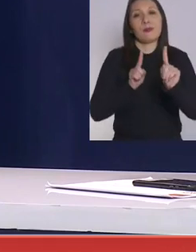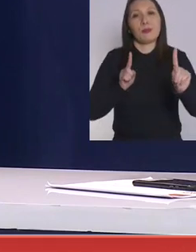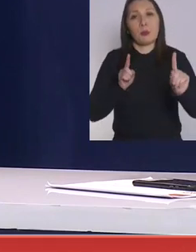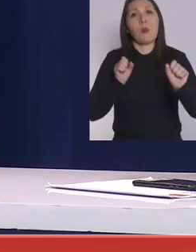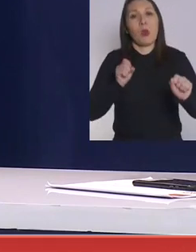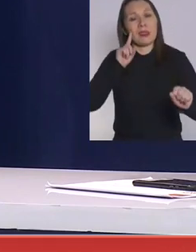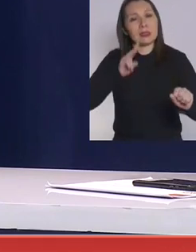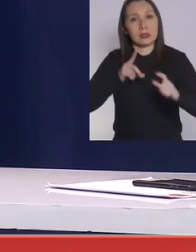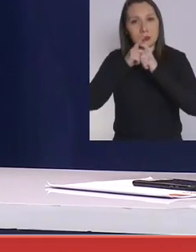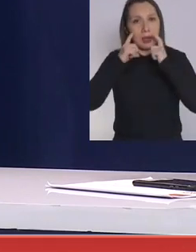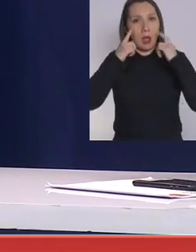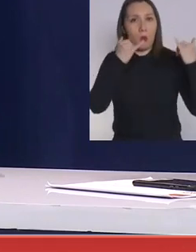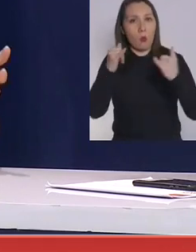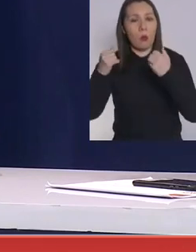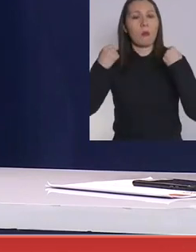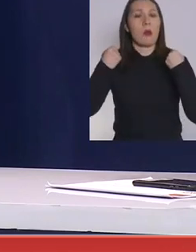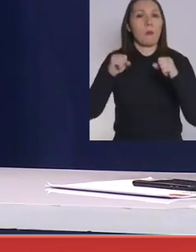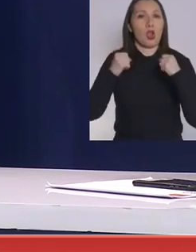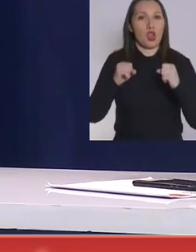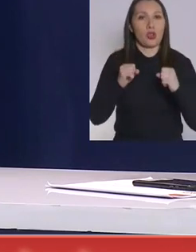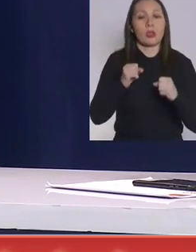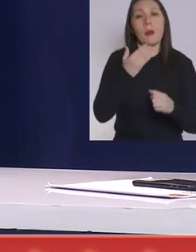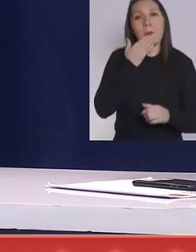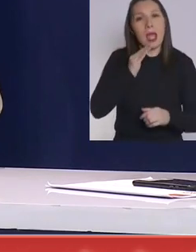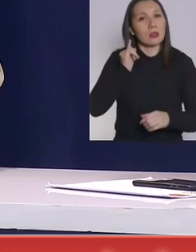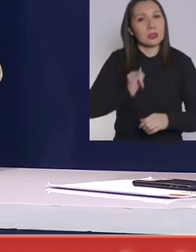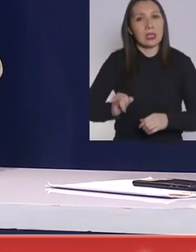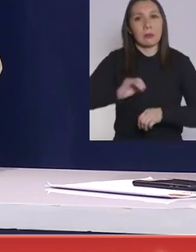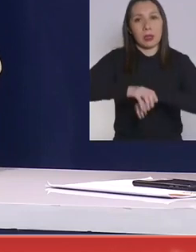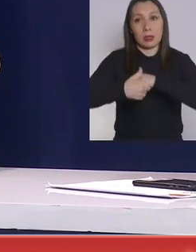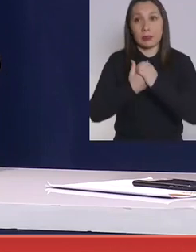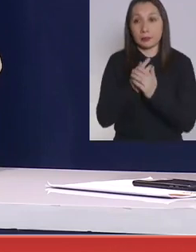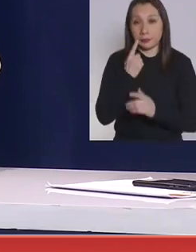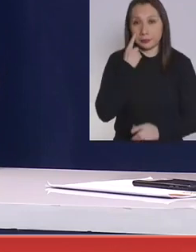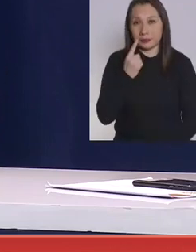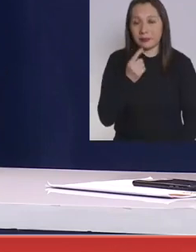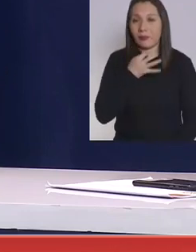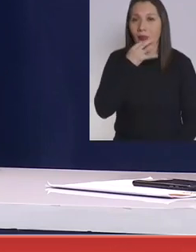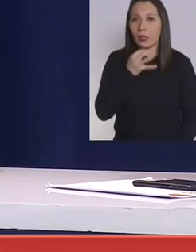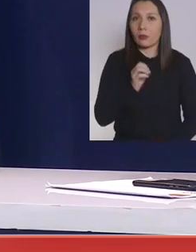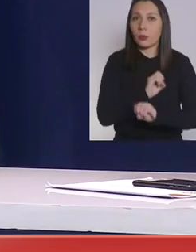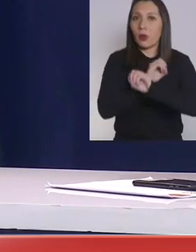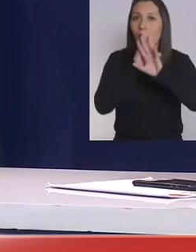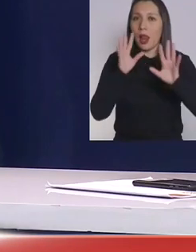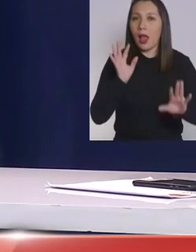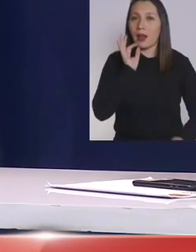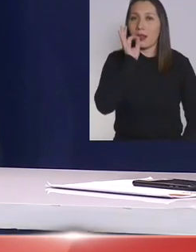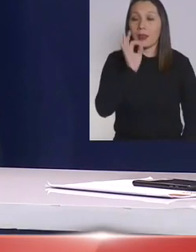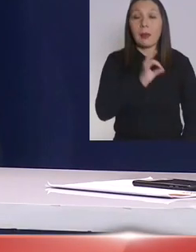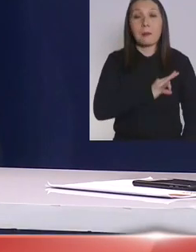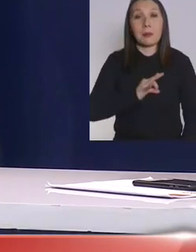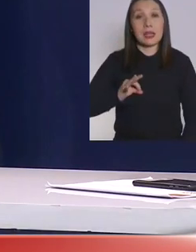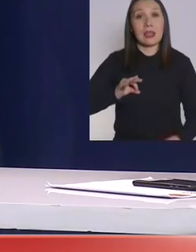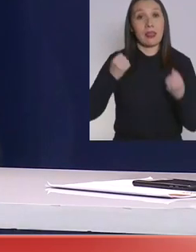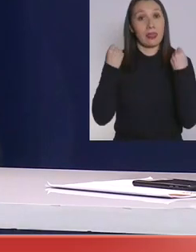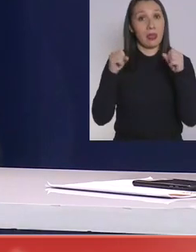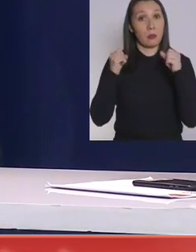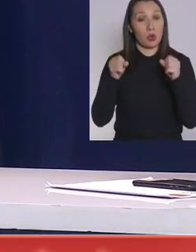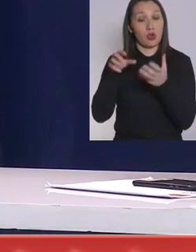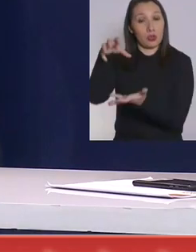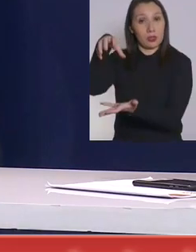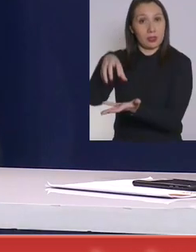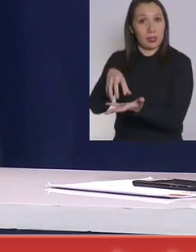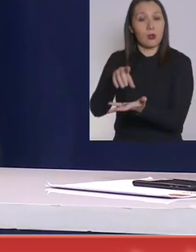privilegiando el lavado de manos. Y aquí quiero ser muy clara, el Ministerio del Deporte